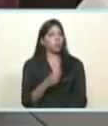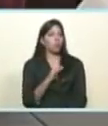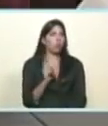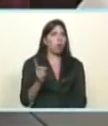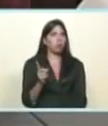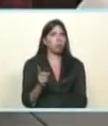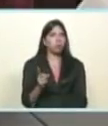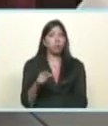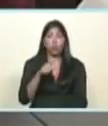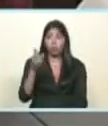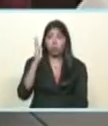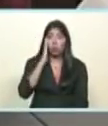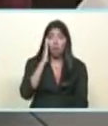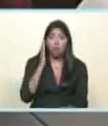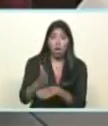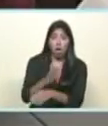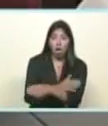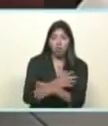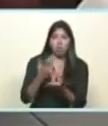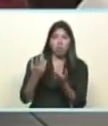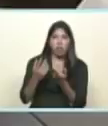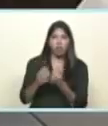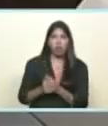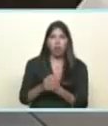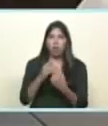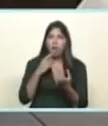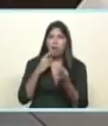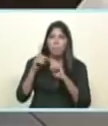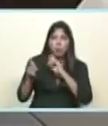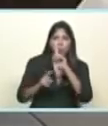ya sabían ellos cómo marcaban las encuestas para entonces,